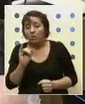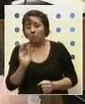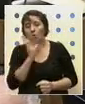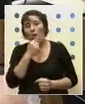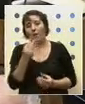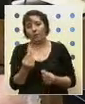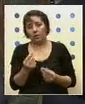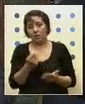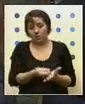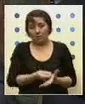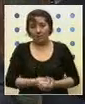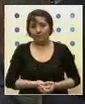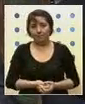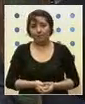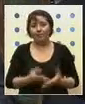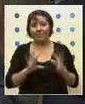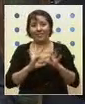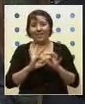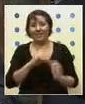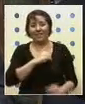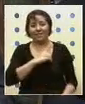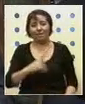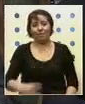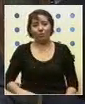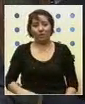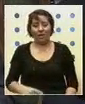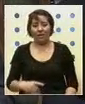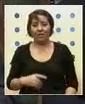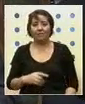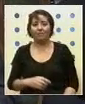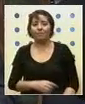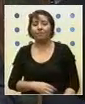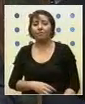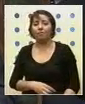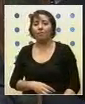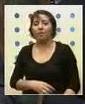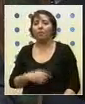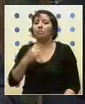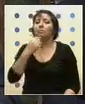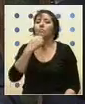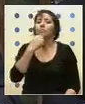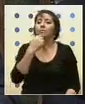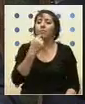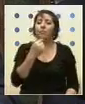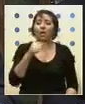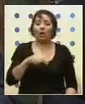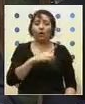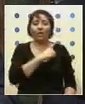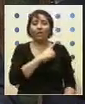Gracias. Gracias, diputada Clenio Macheco. Ofrezco la palabra al diputado... A la diputada...